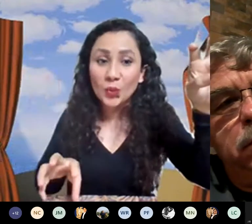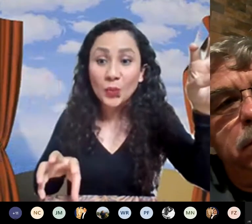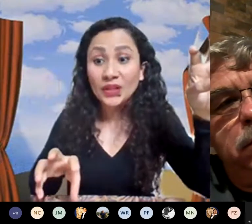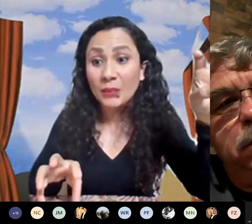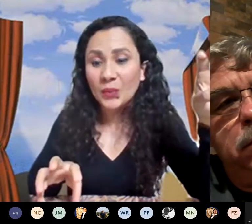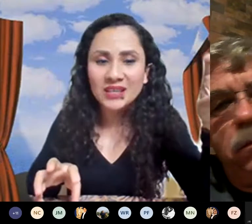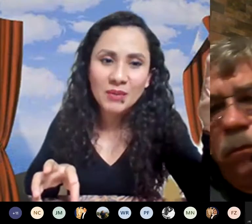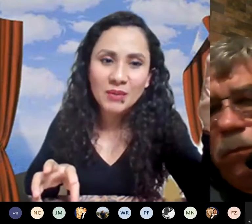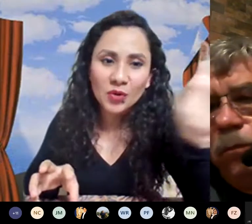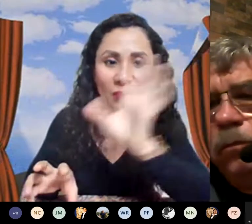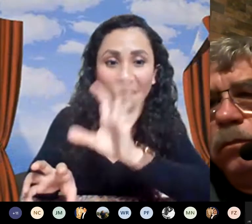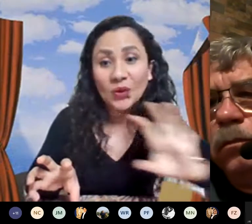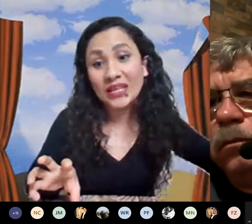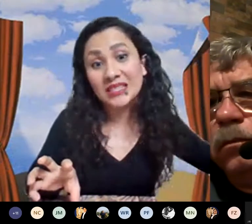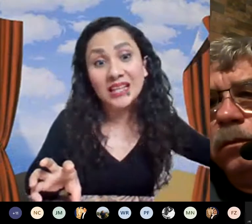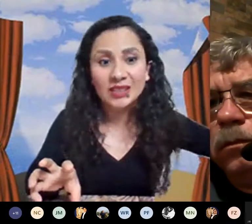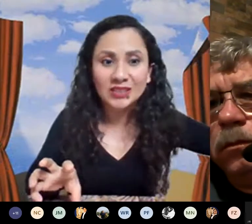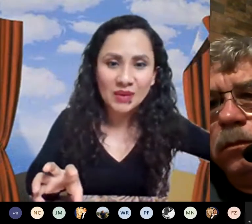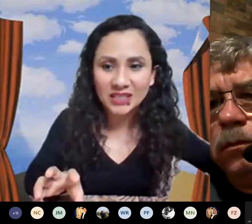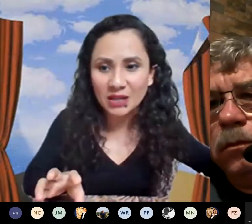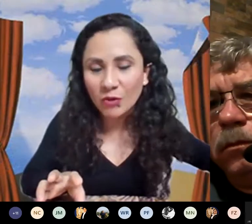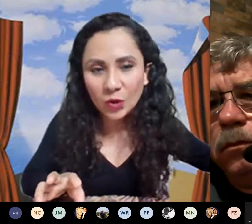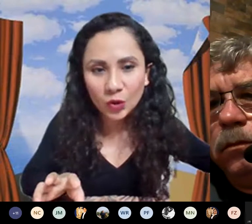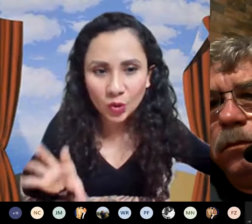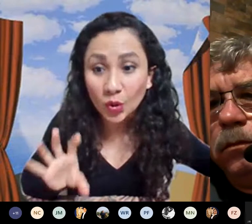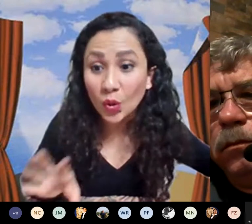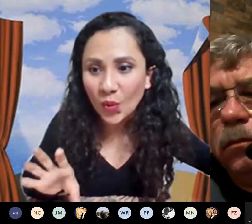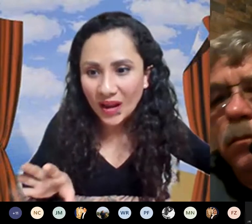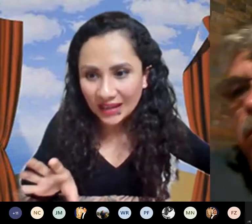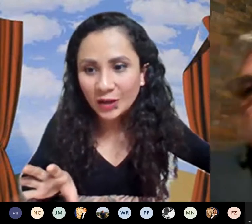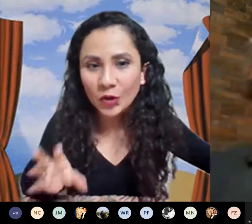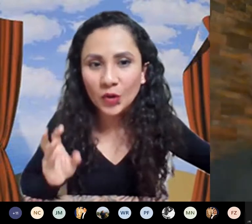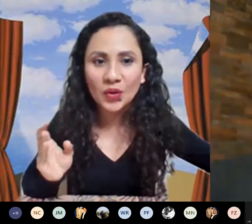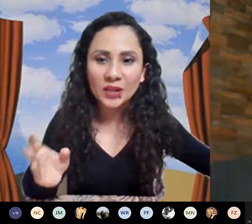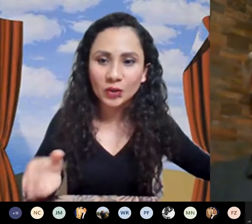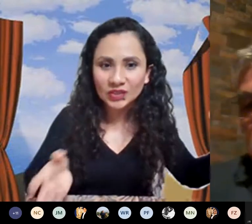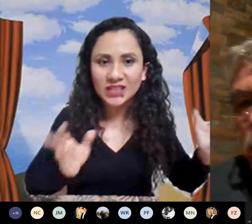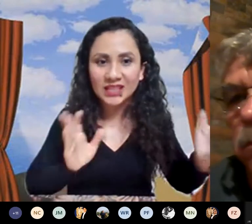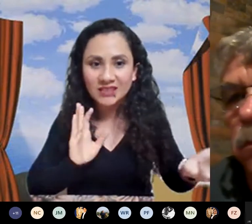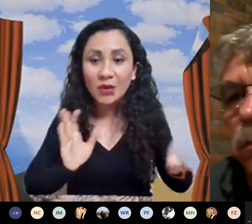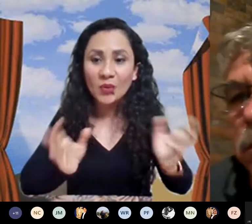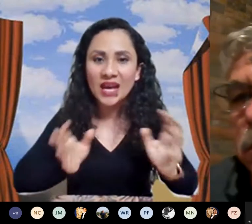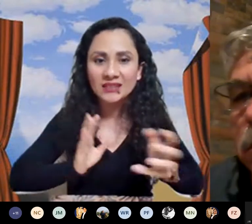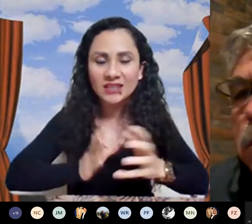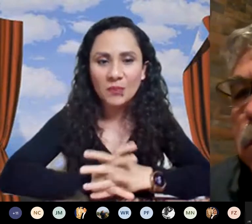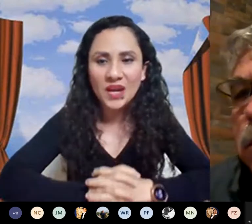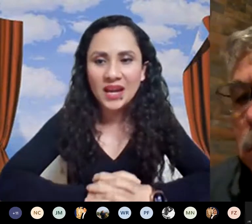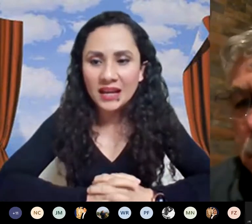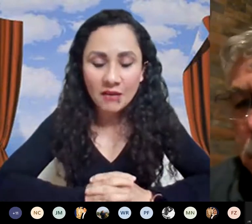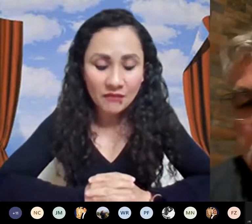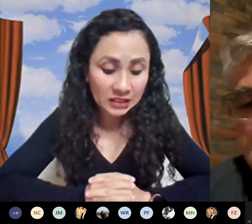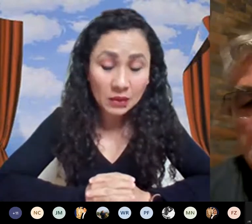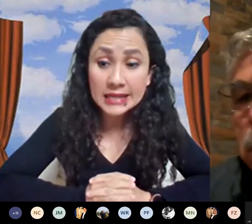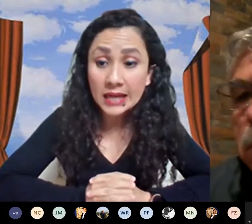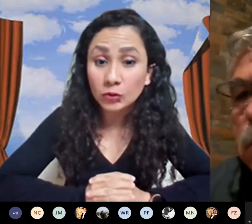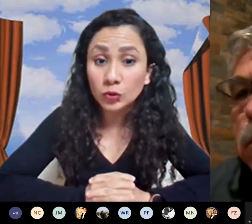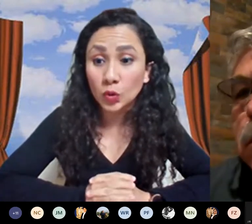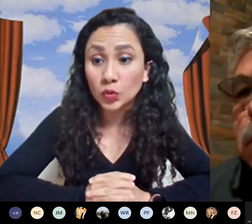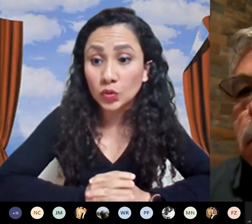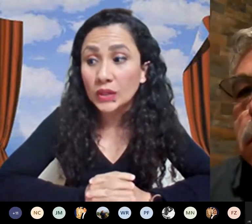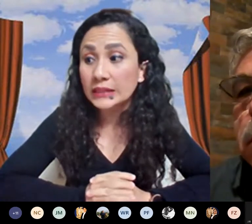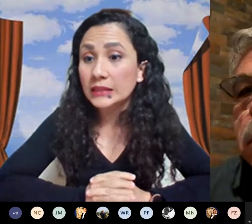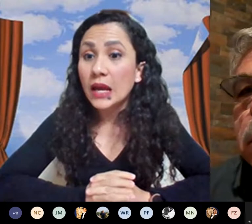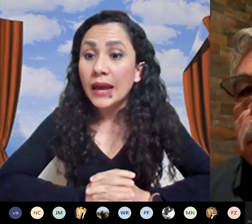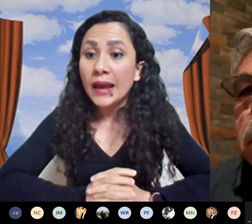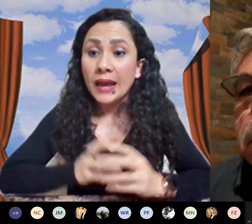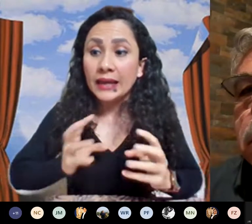de llevarte un grupo te puedes llevar un objeto que ya antes te habías llevado en otro grupo al hijo y entonces tienes que cuidar siempre la factibilidad de